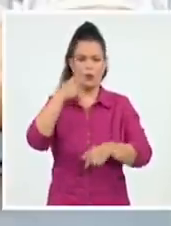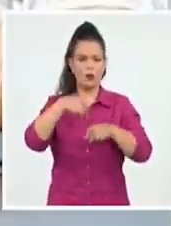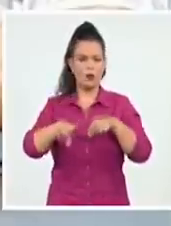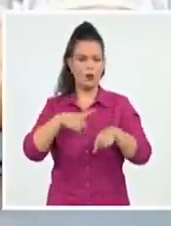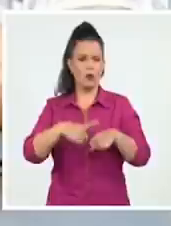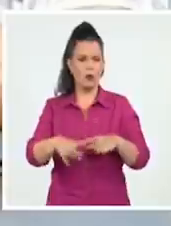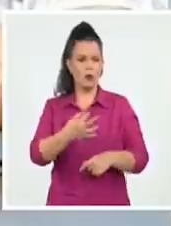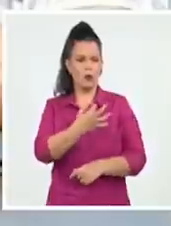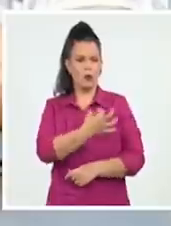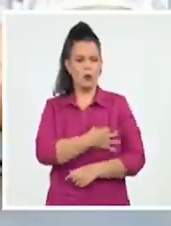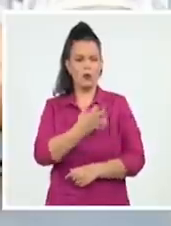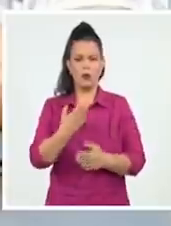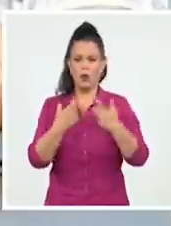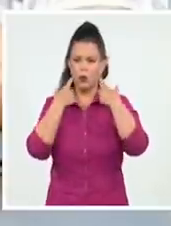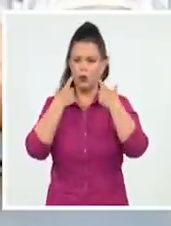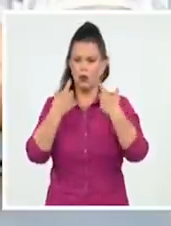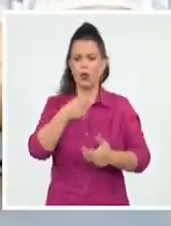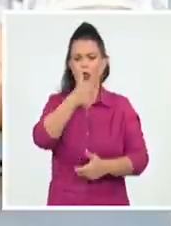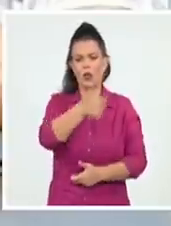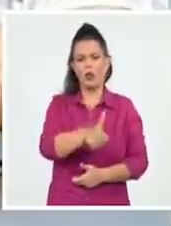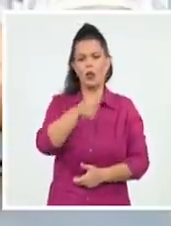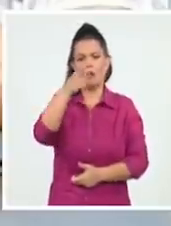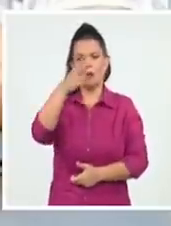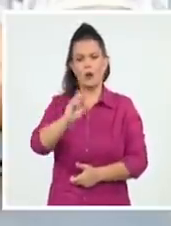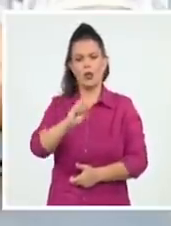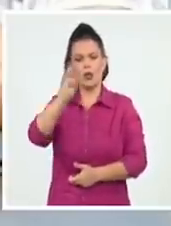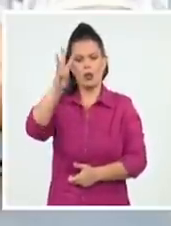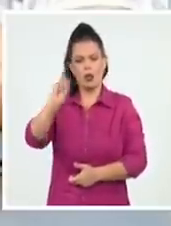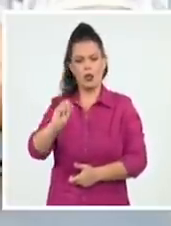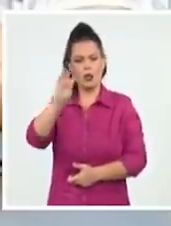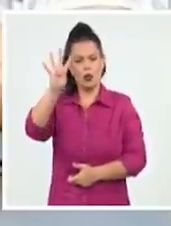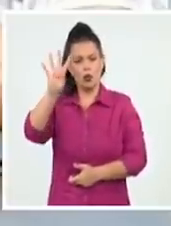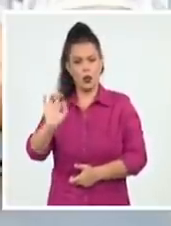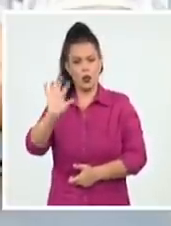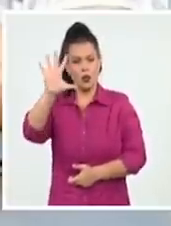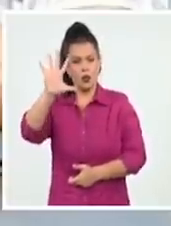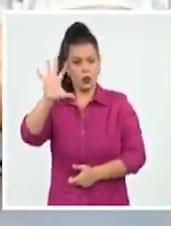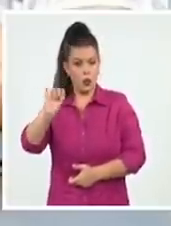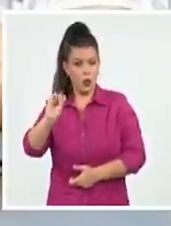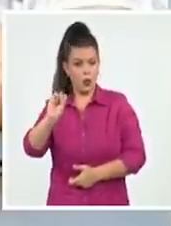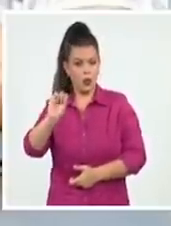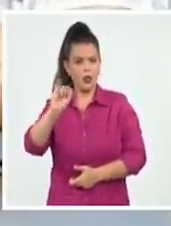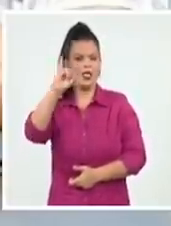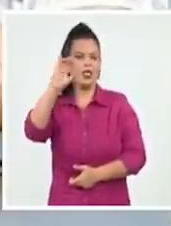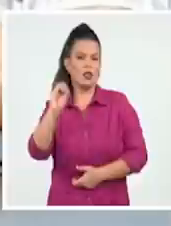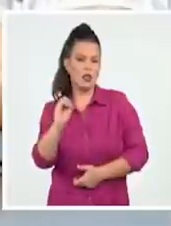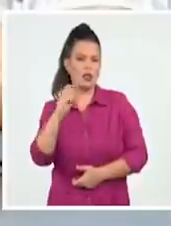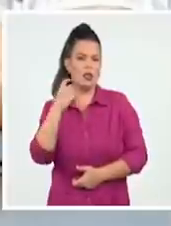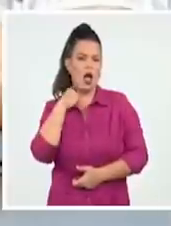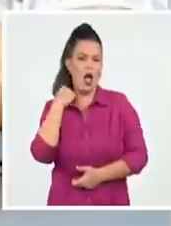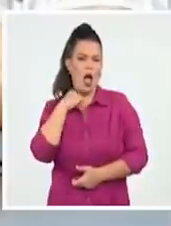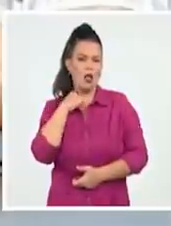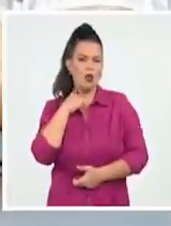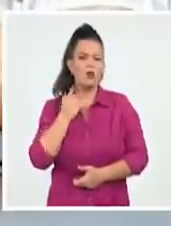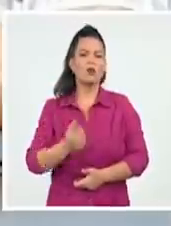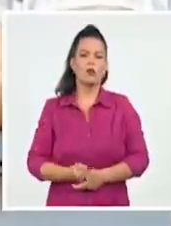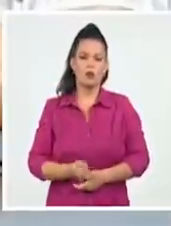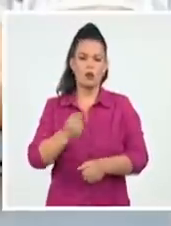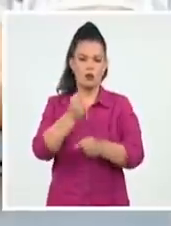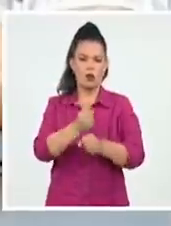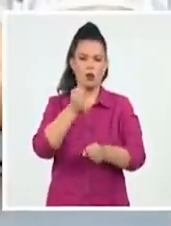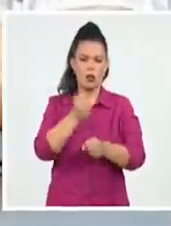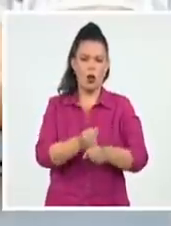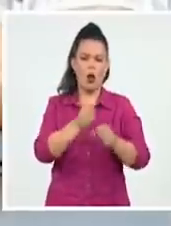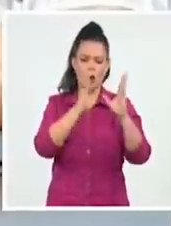por 10, 20, 30, 40, 50 y 60 años y la 50 aniversario de los órganos de la